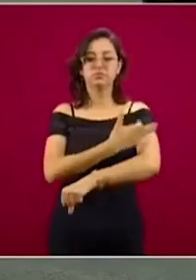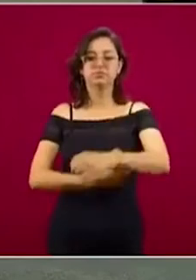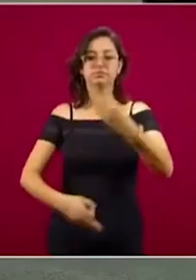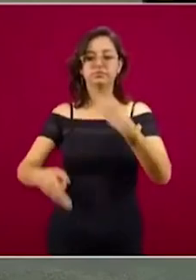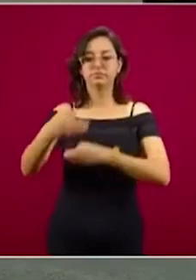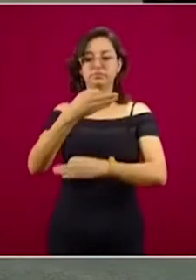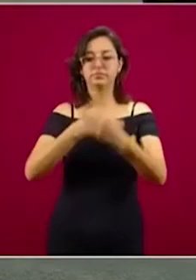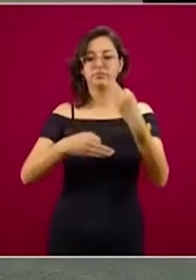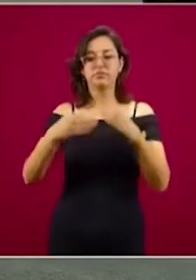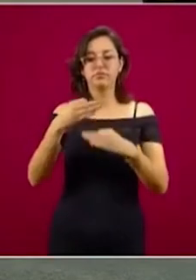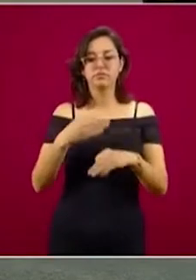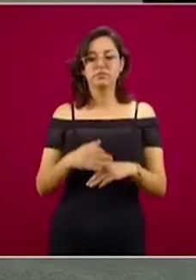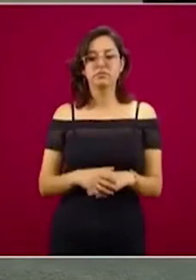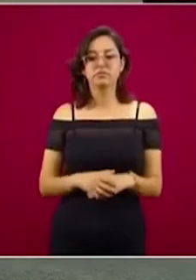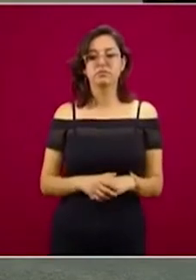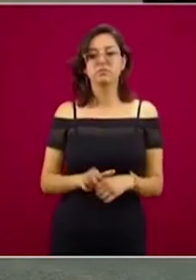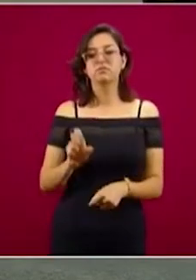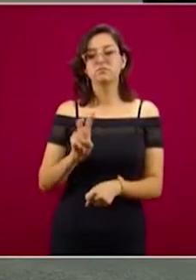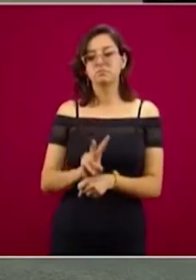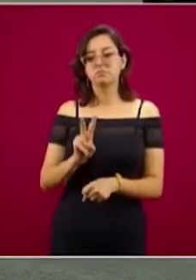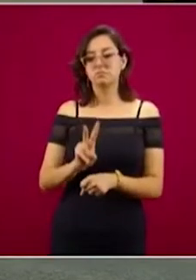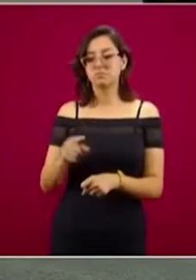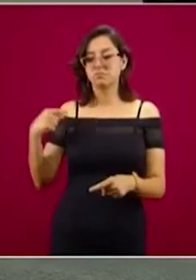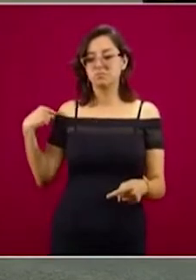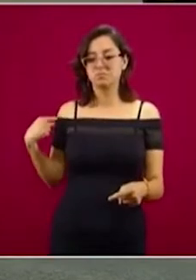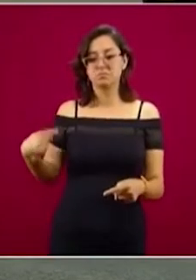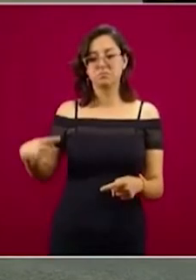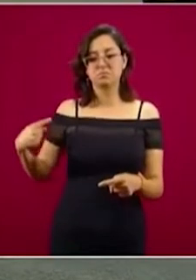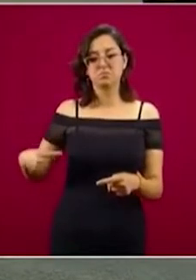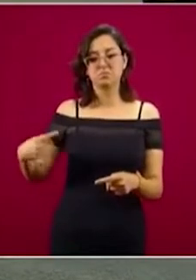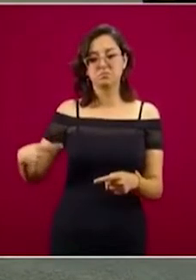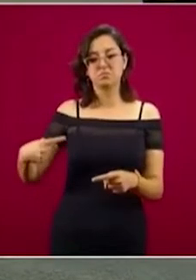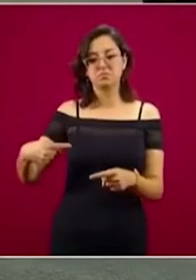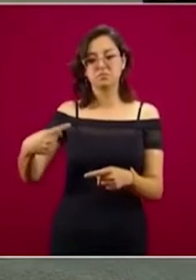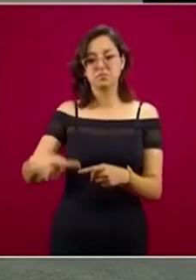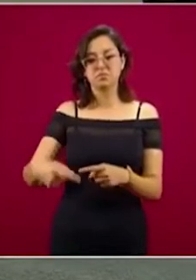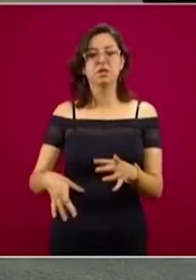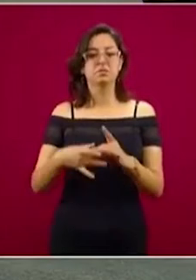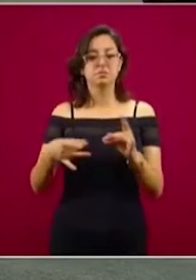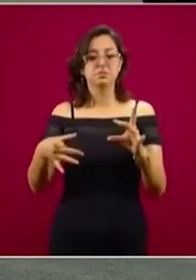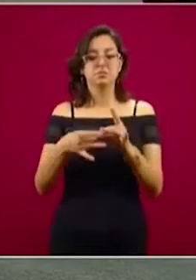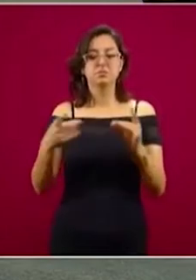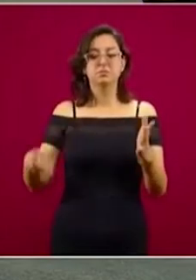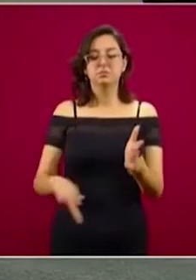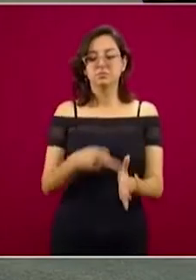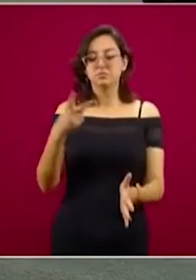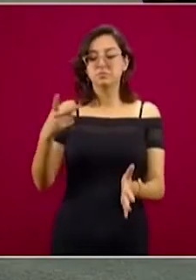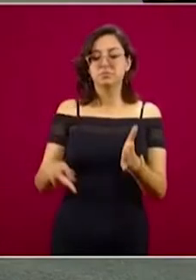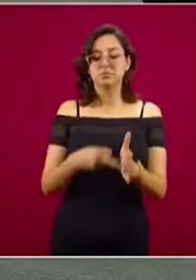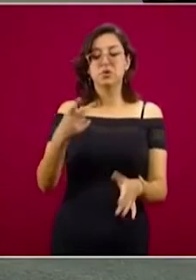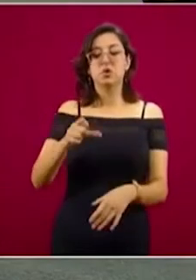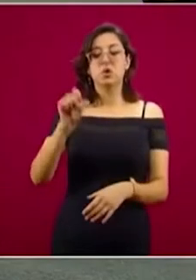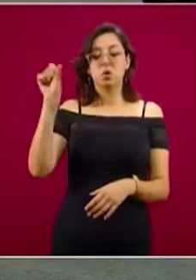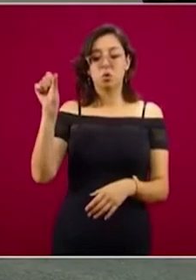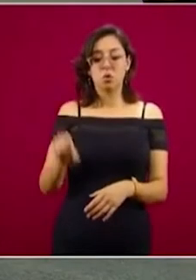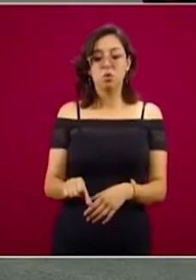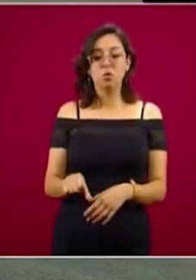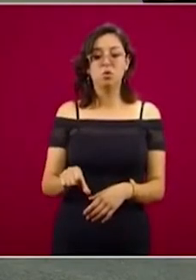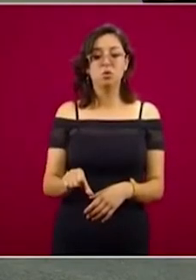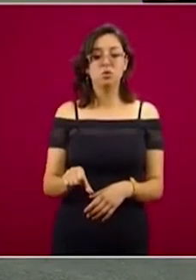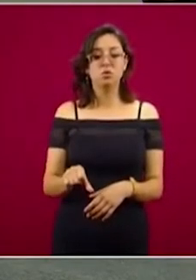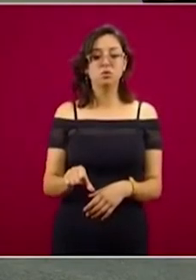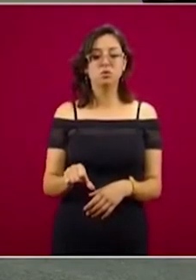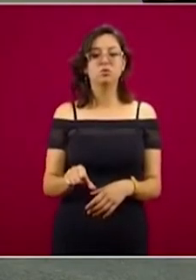Básicamente, dándole seguimiento a lo que se ha venido exponiendo en las pasadas días, semanas. El día de hoy se llevó a cabo